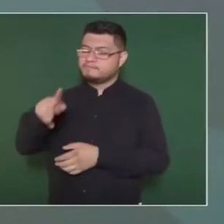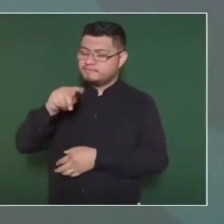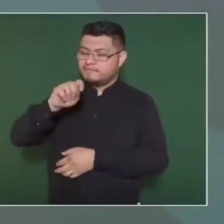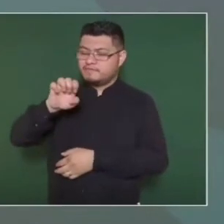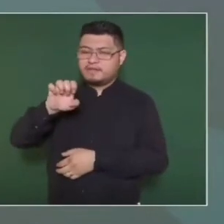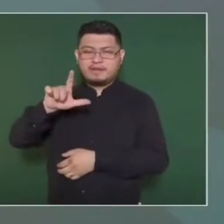Teletón.